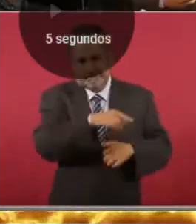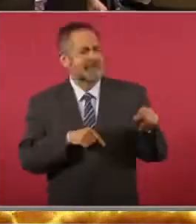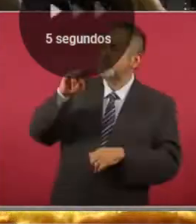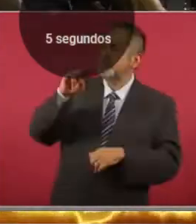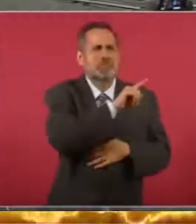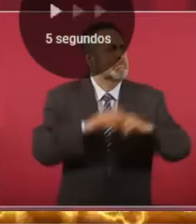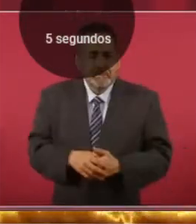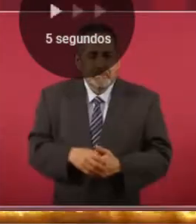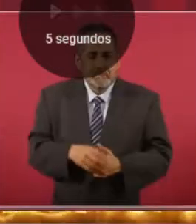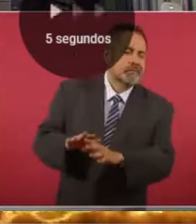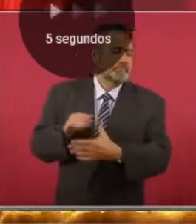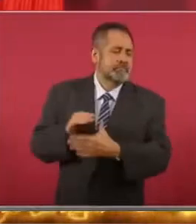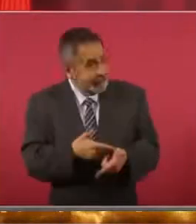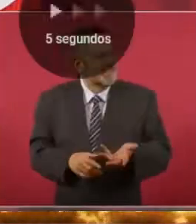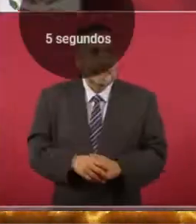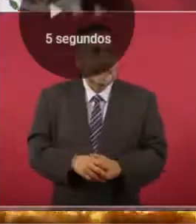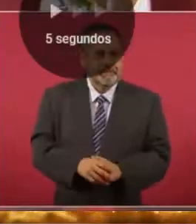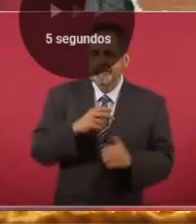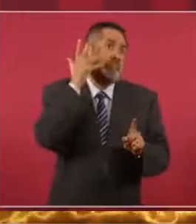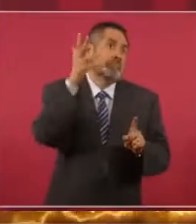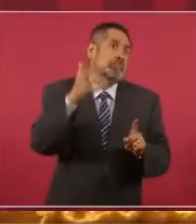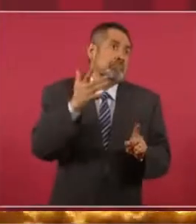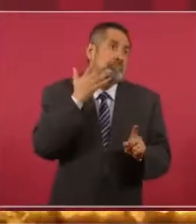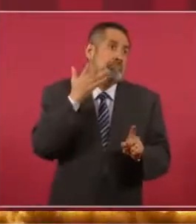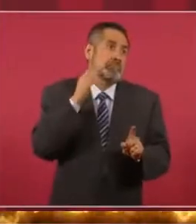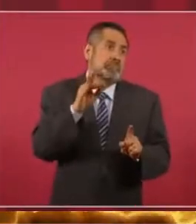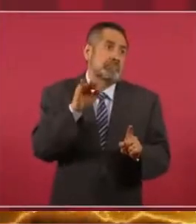decían este tipo de expresiones.